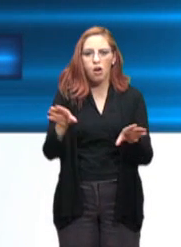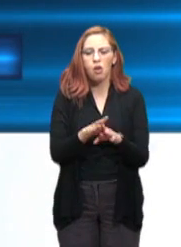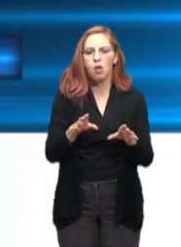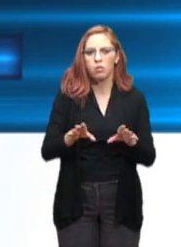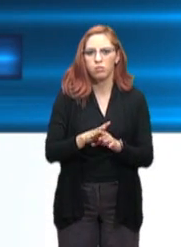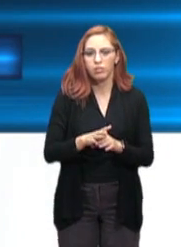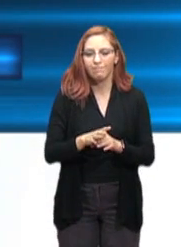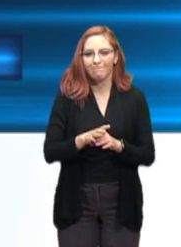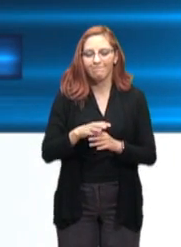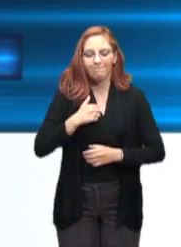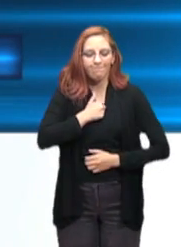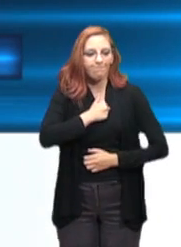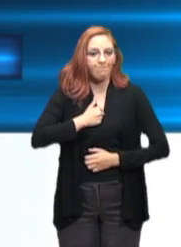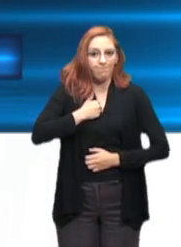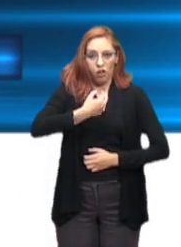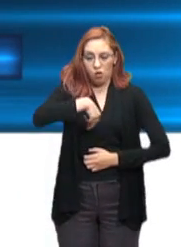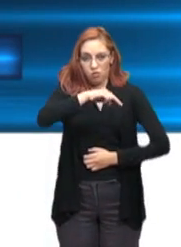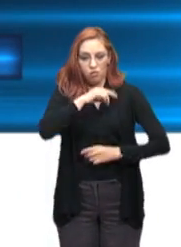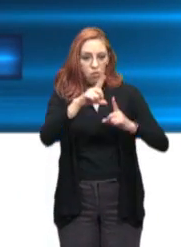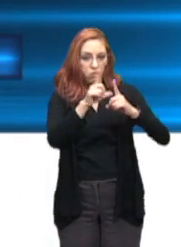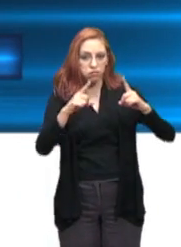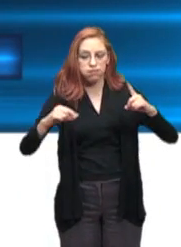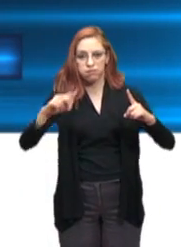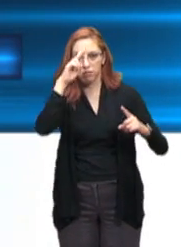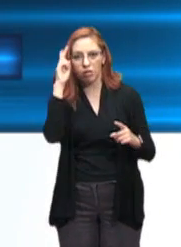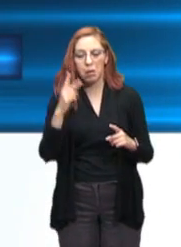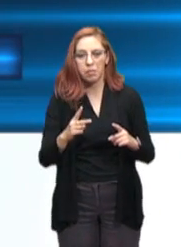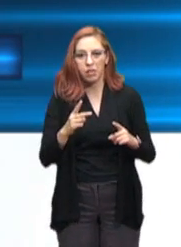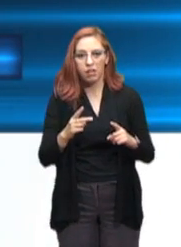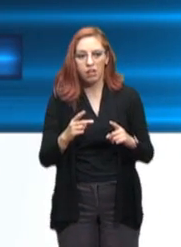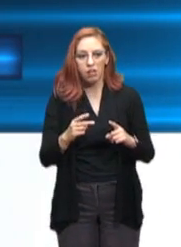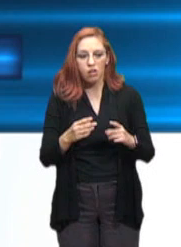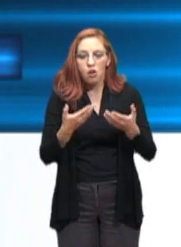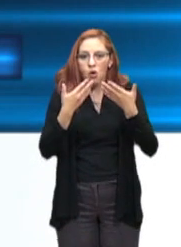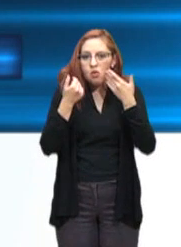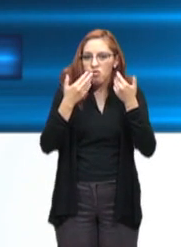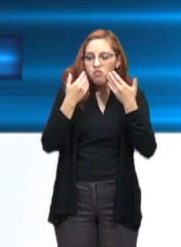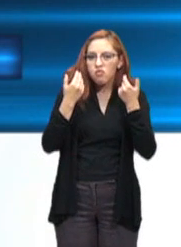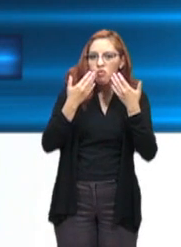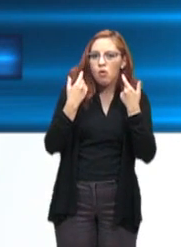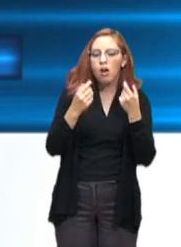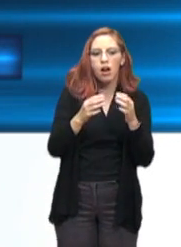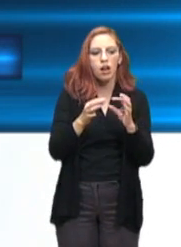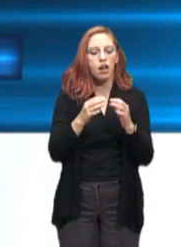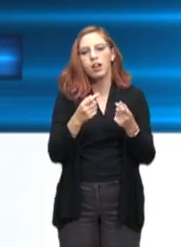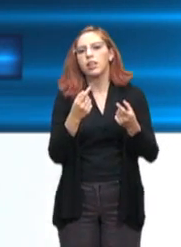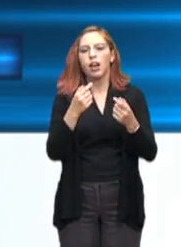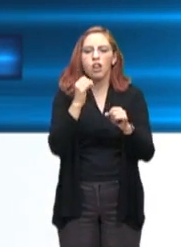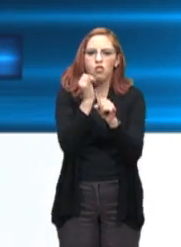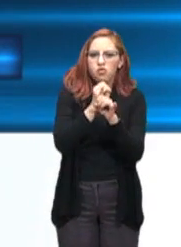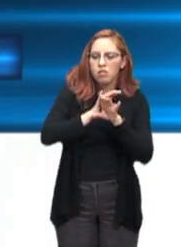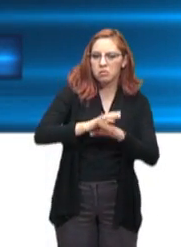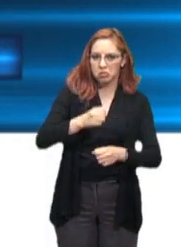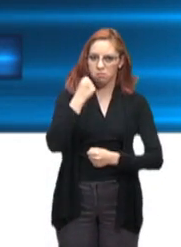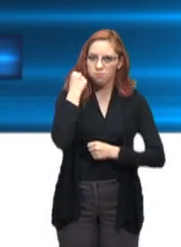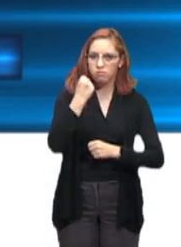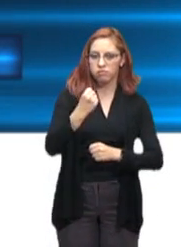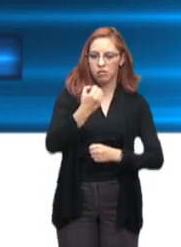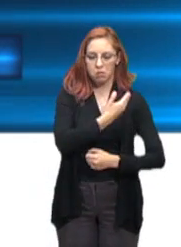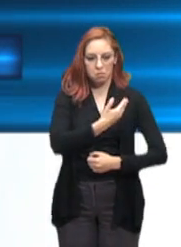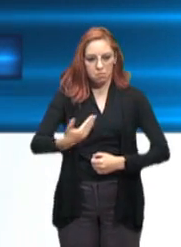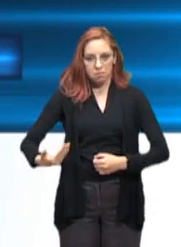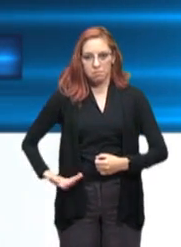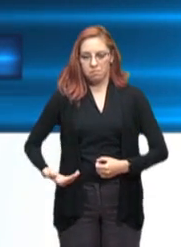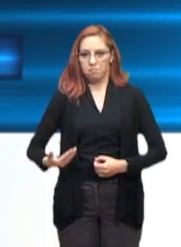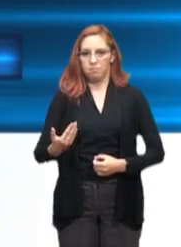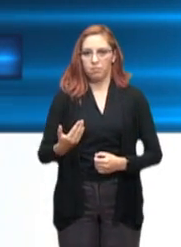que en nuestro país, sin argumentos las y los legisladores del partido, del presidente, sigan